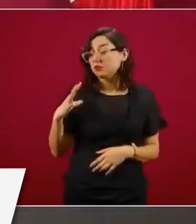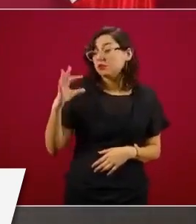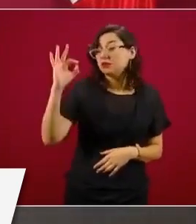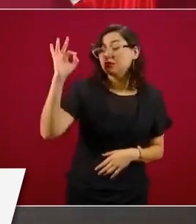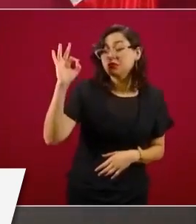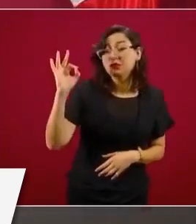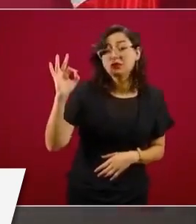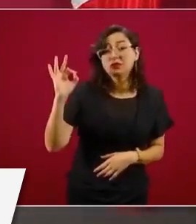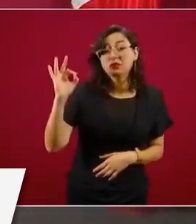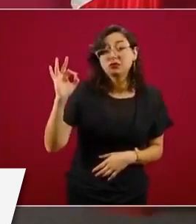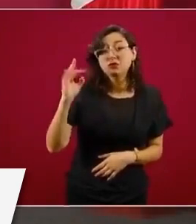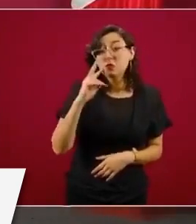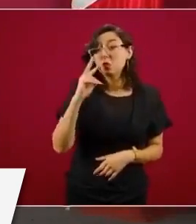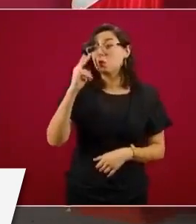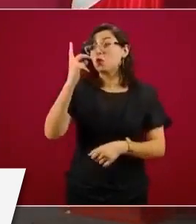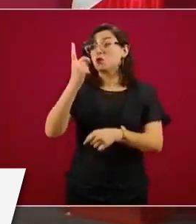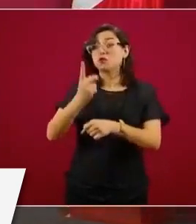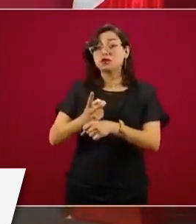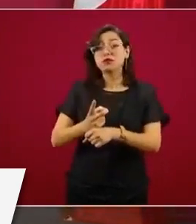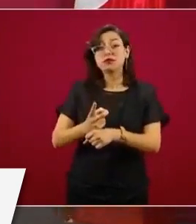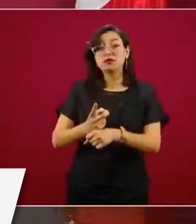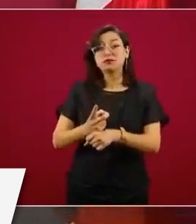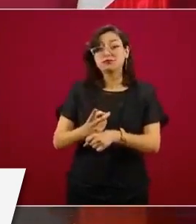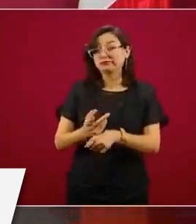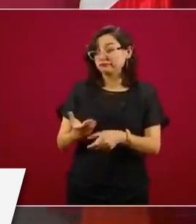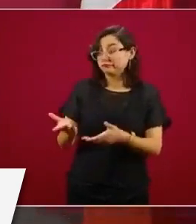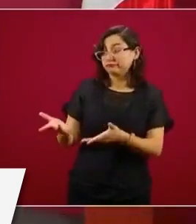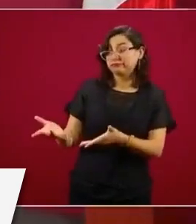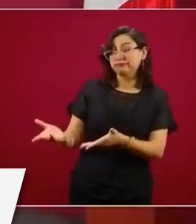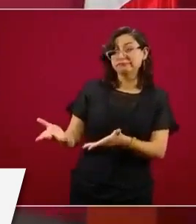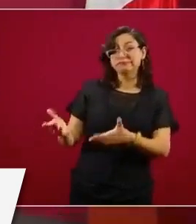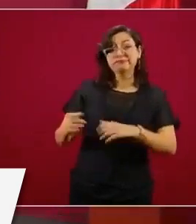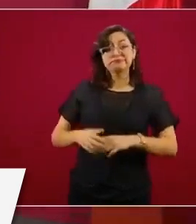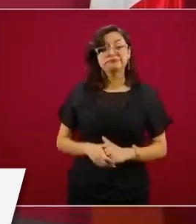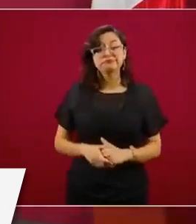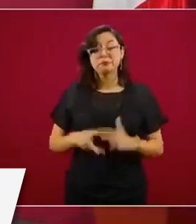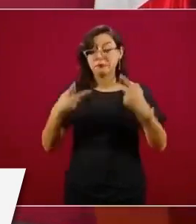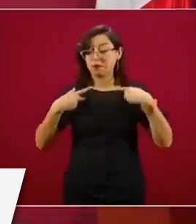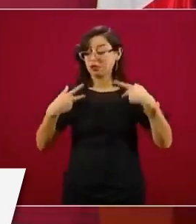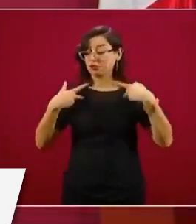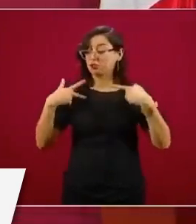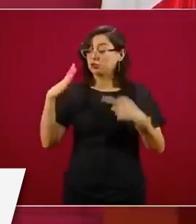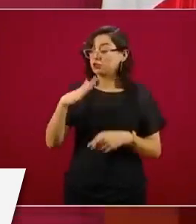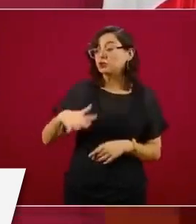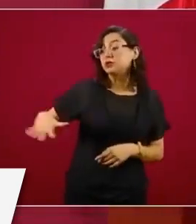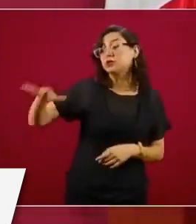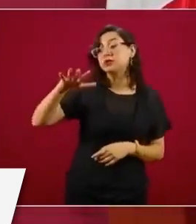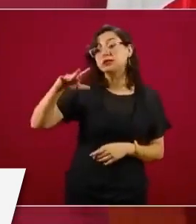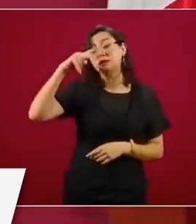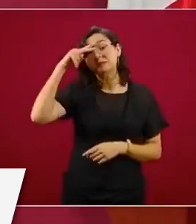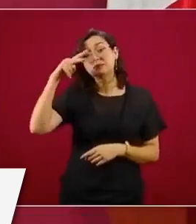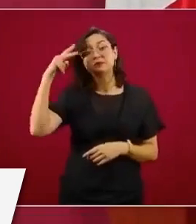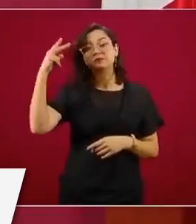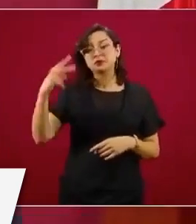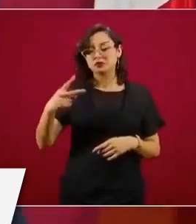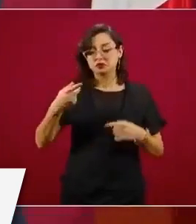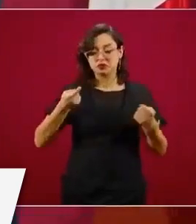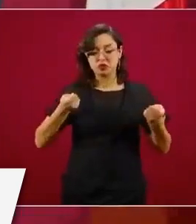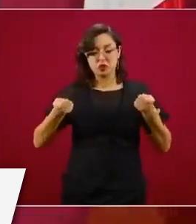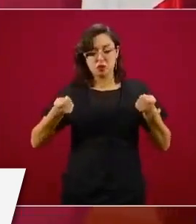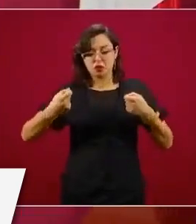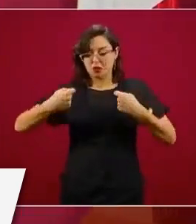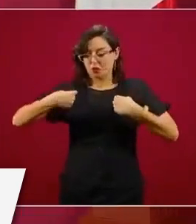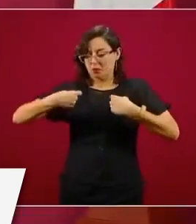Hablaba yo de que México es de los países del mundo con